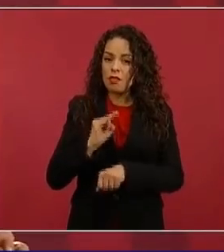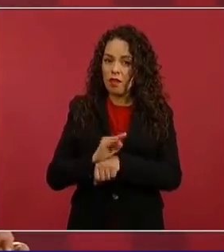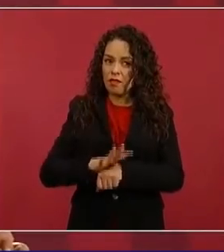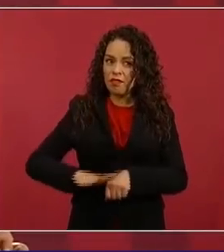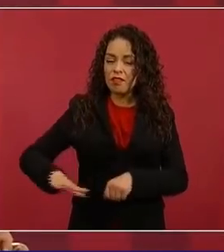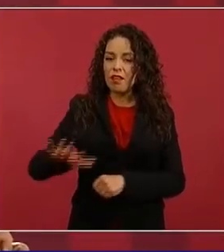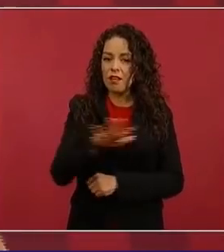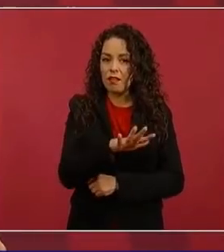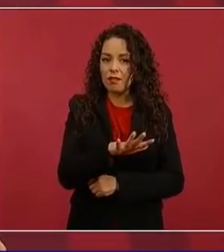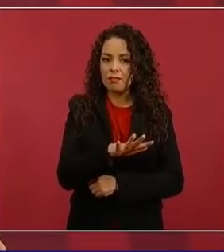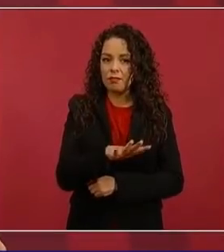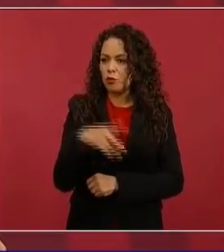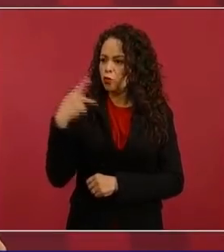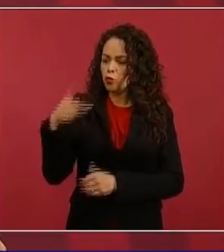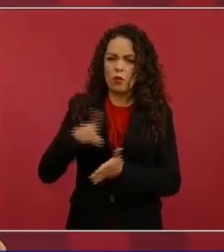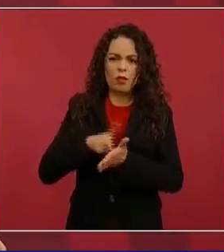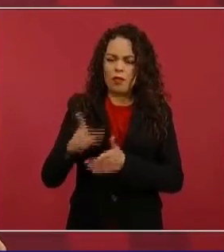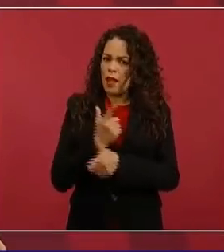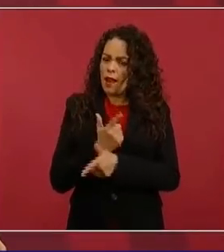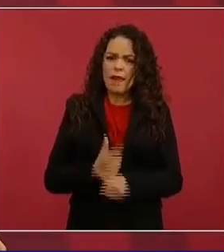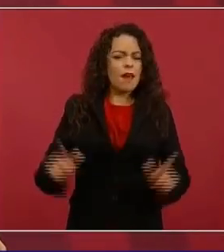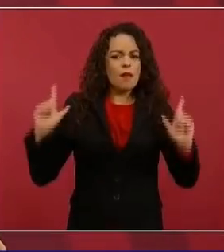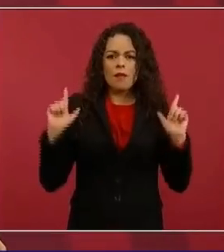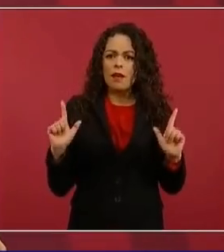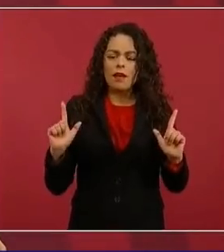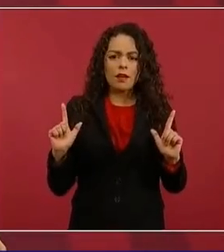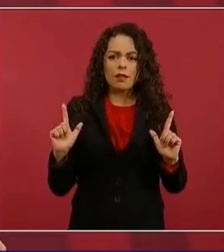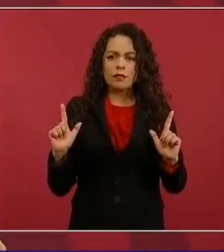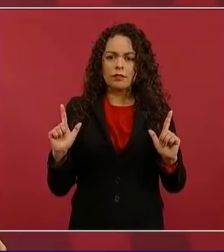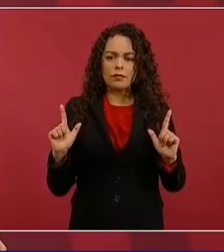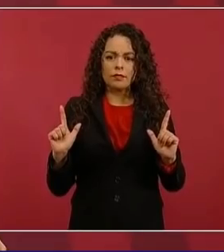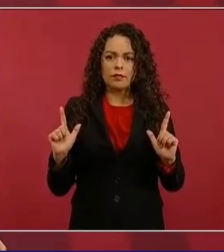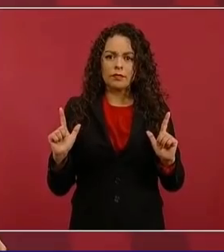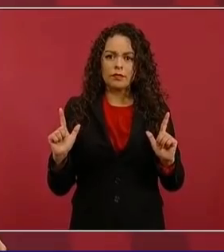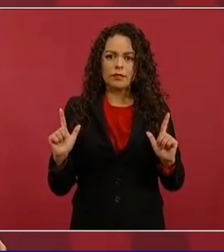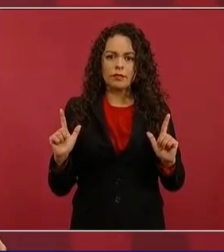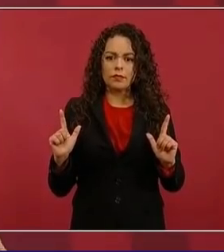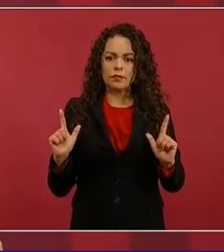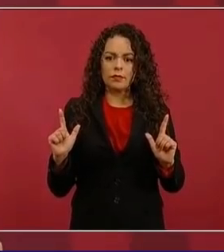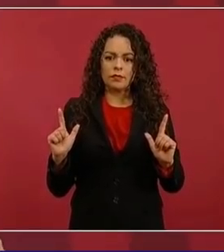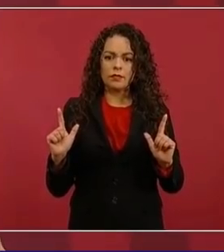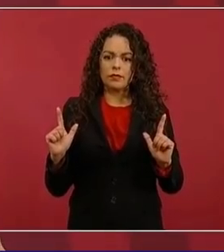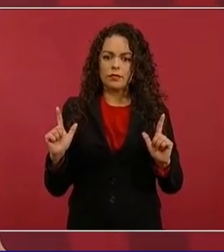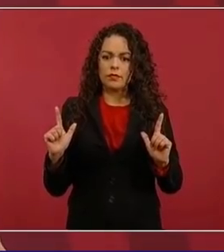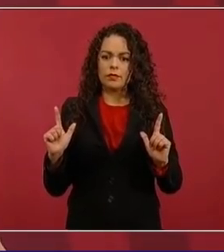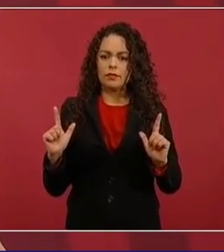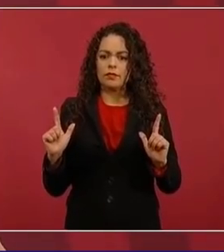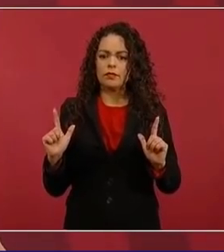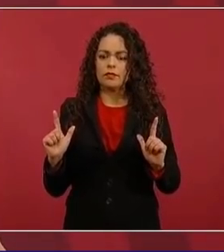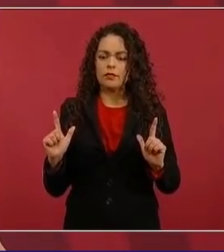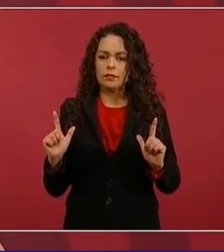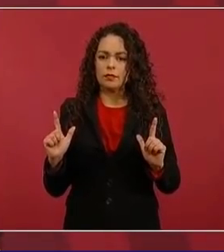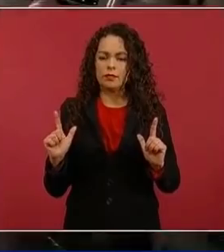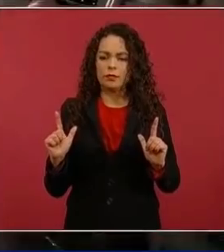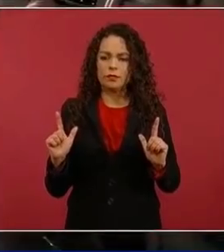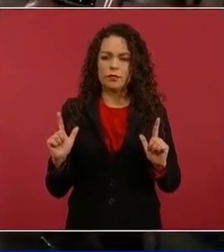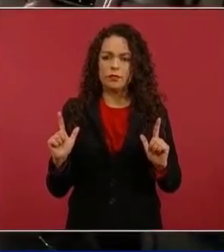en absoluta libertad, que no sea un asunto